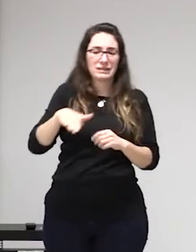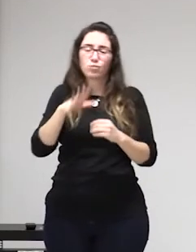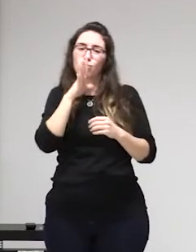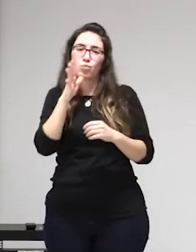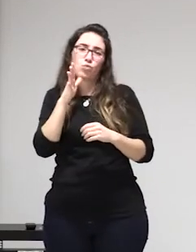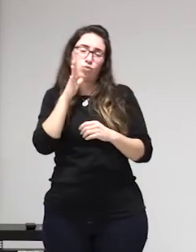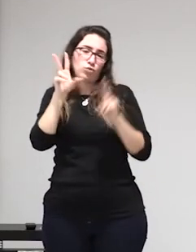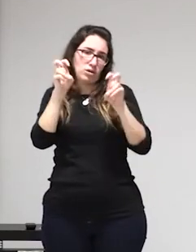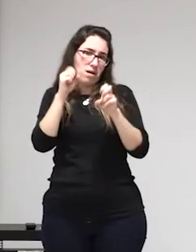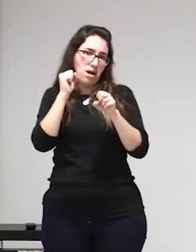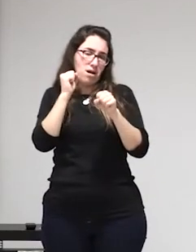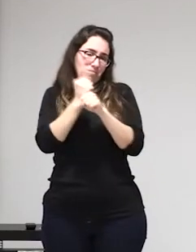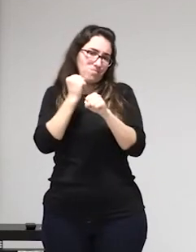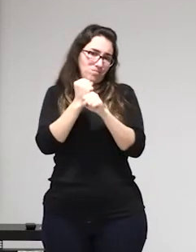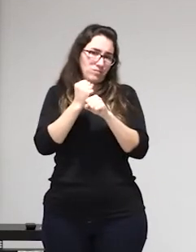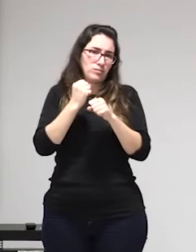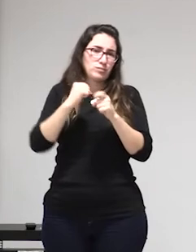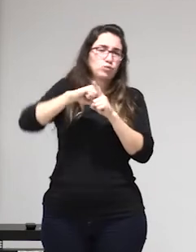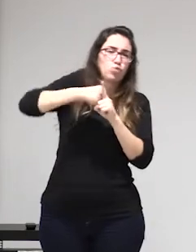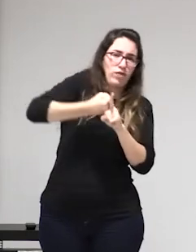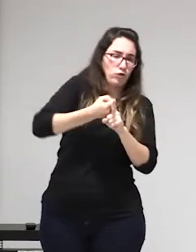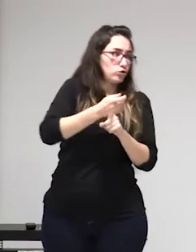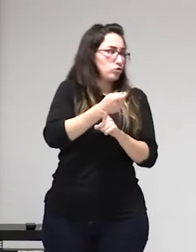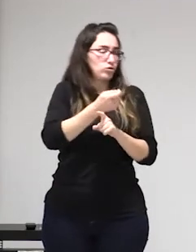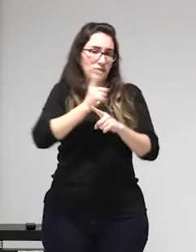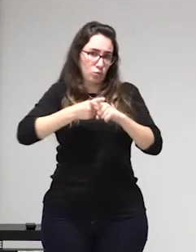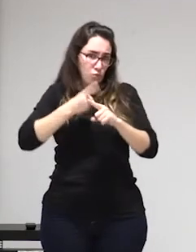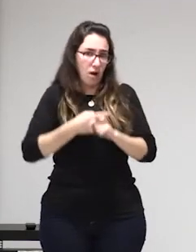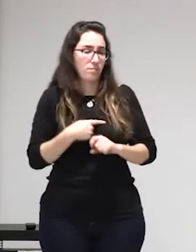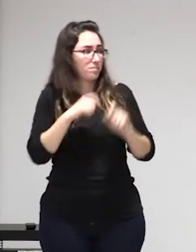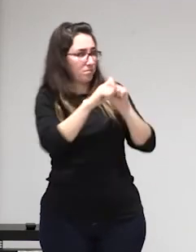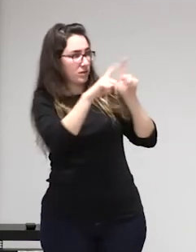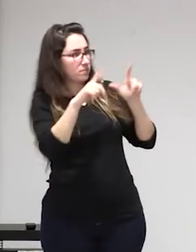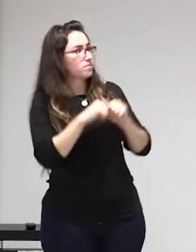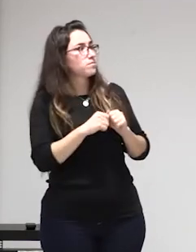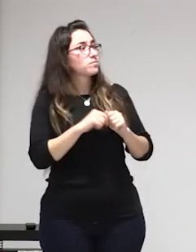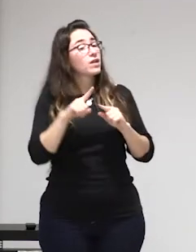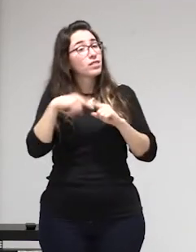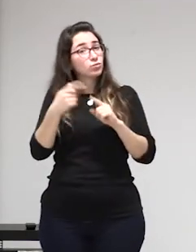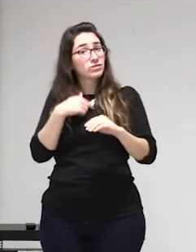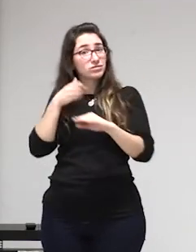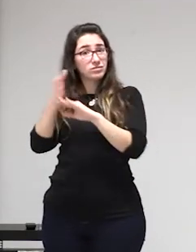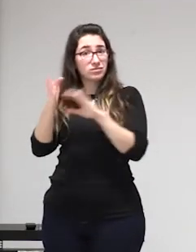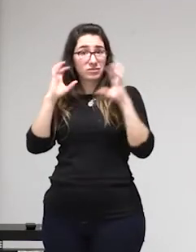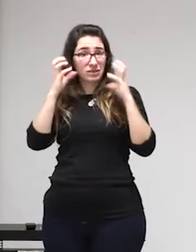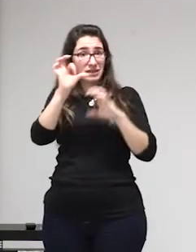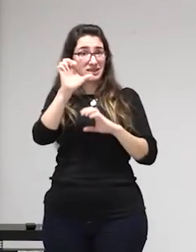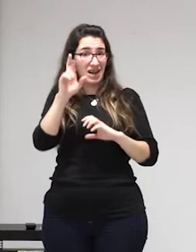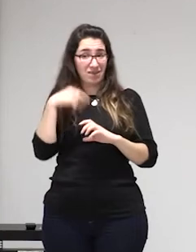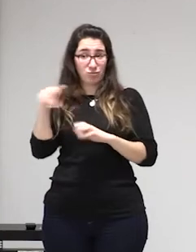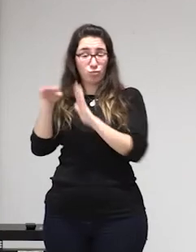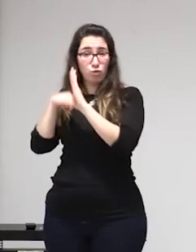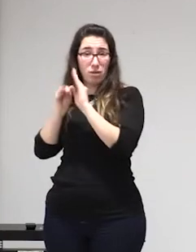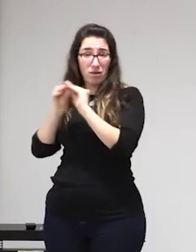la entrevista de que era Carol la entrevista es una compañía de la calle vamos a acabar quizás con el tema de la trata vale exactamente